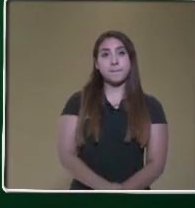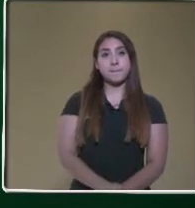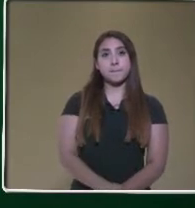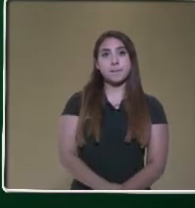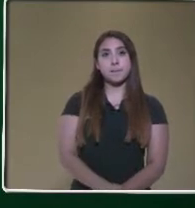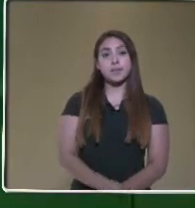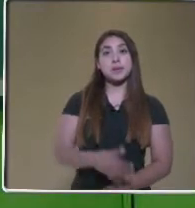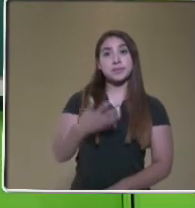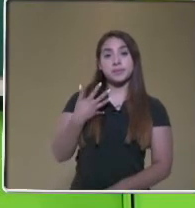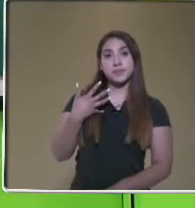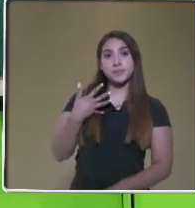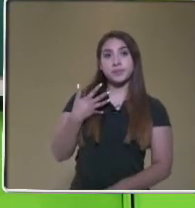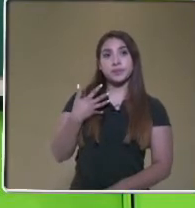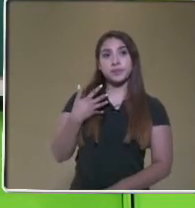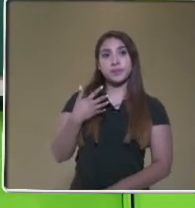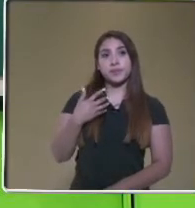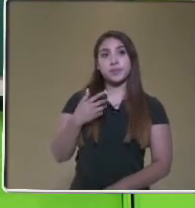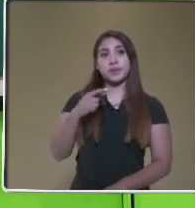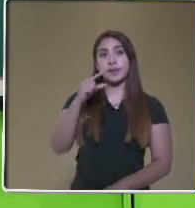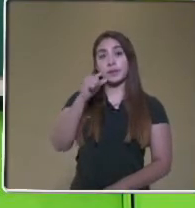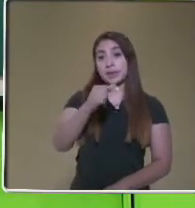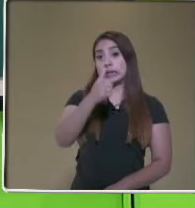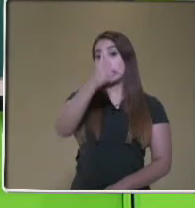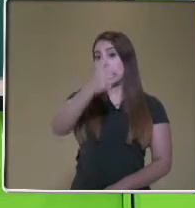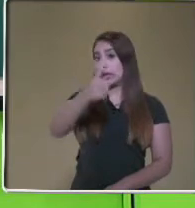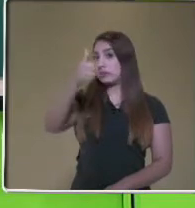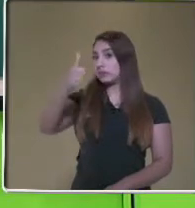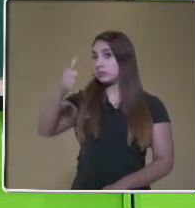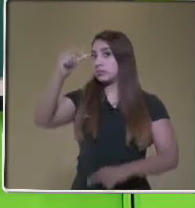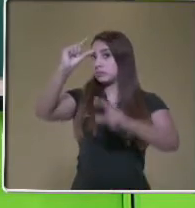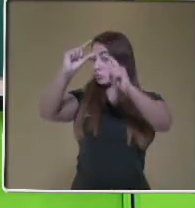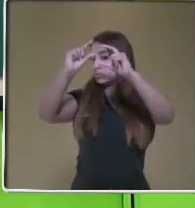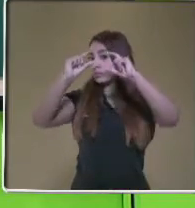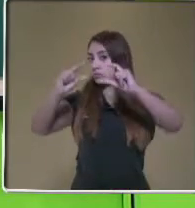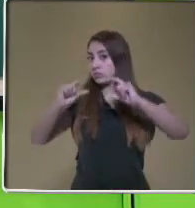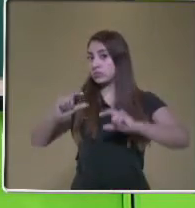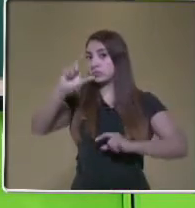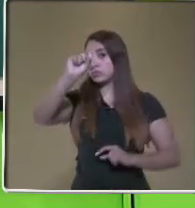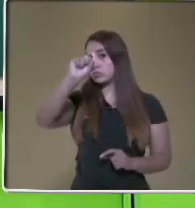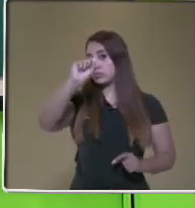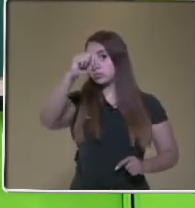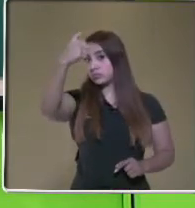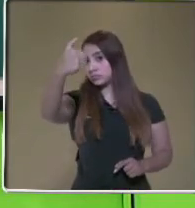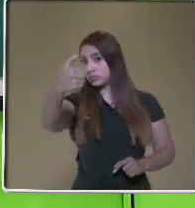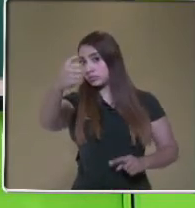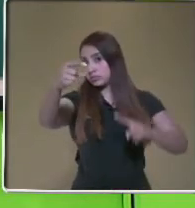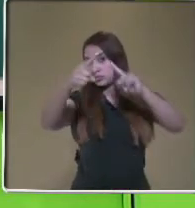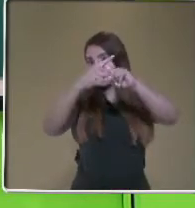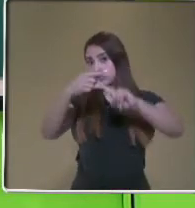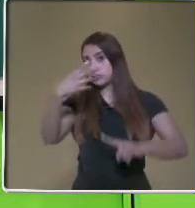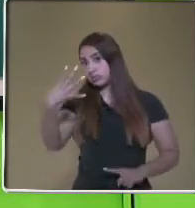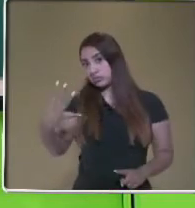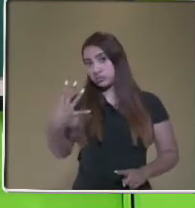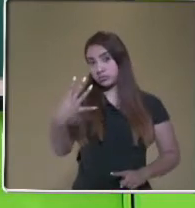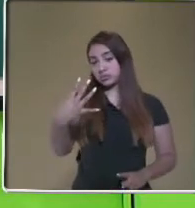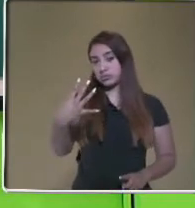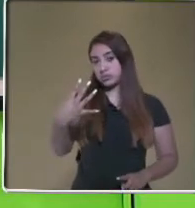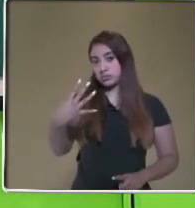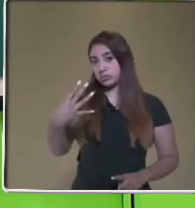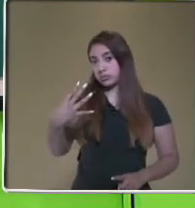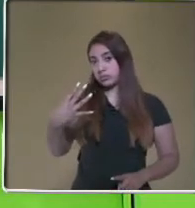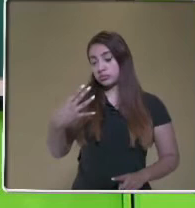Esta multiplicación la vamos a hacer paso por paso. 26 por 4. Y vamos a ir